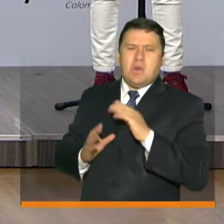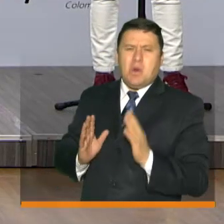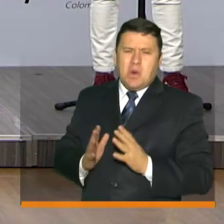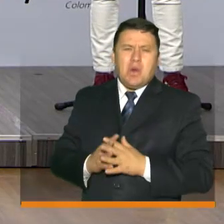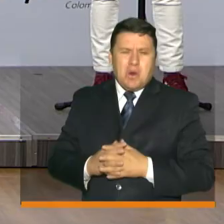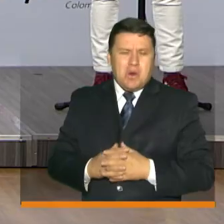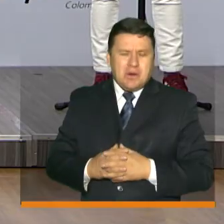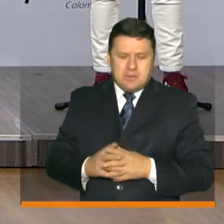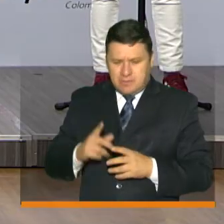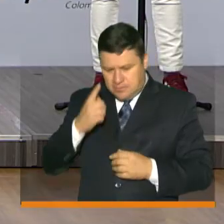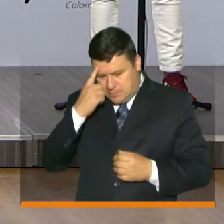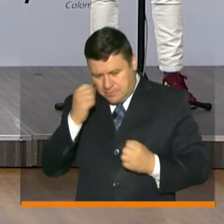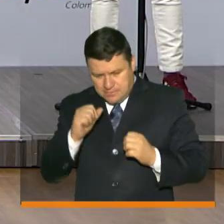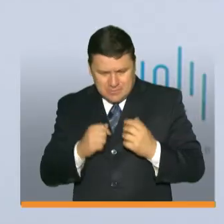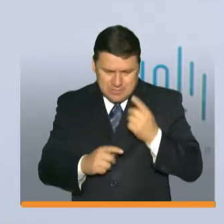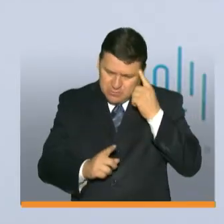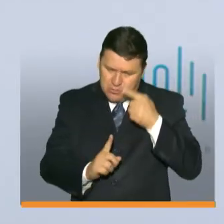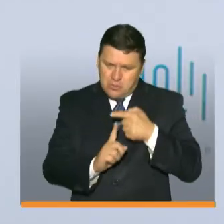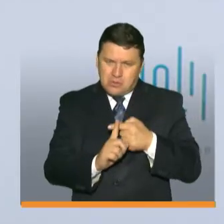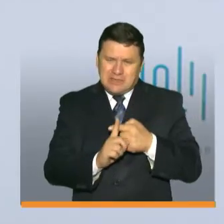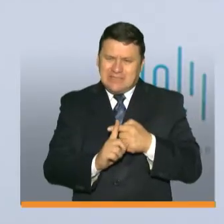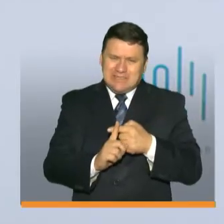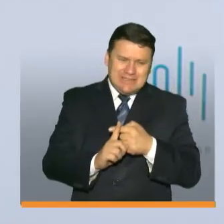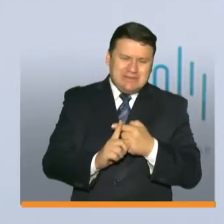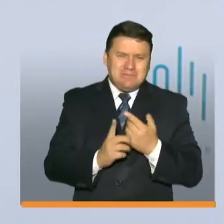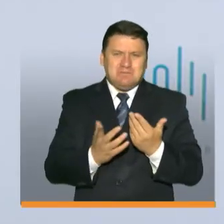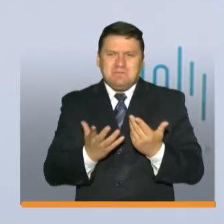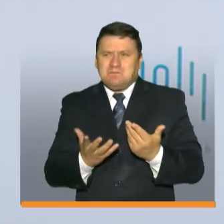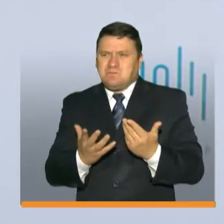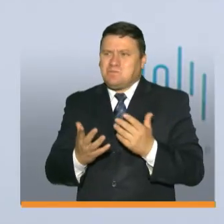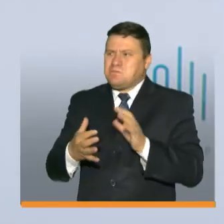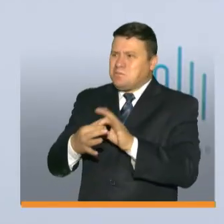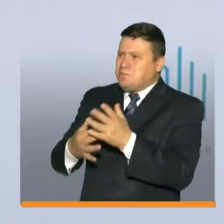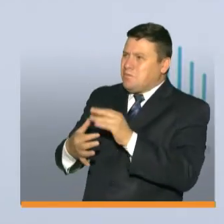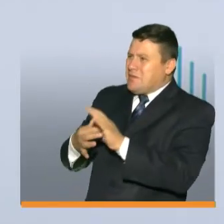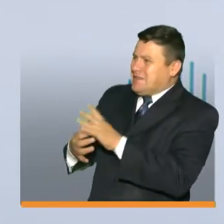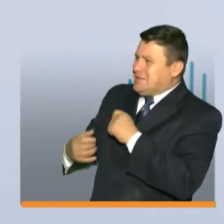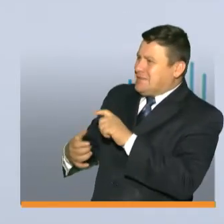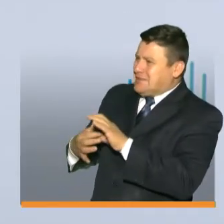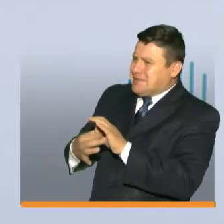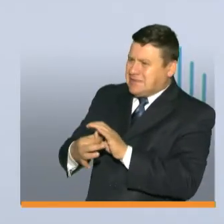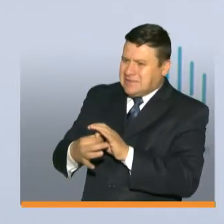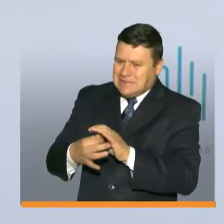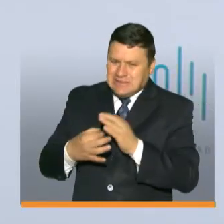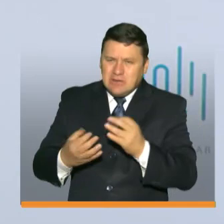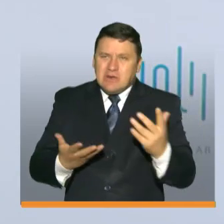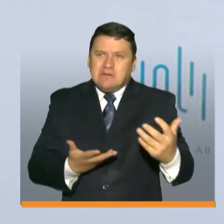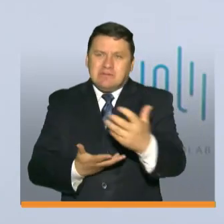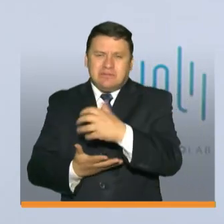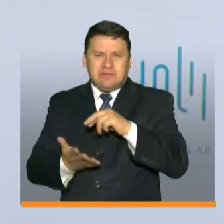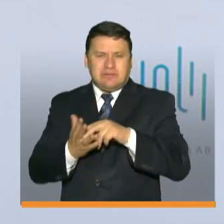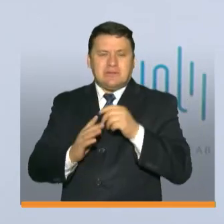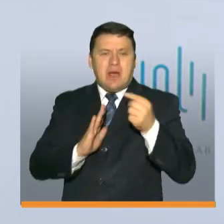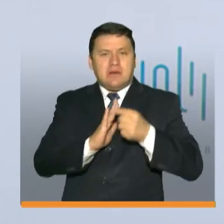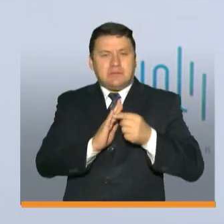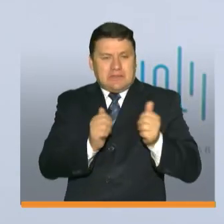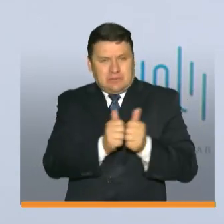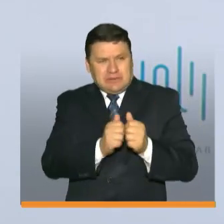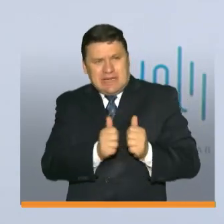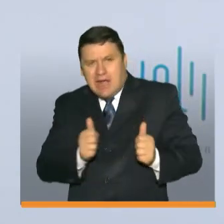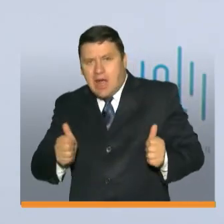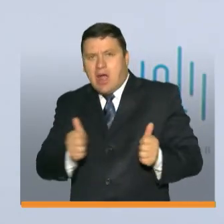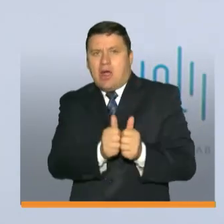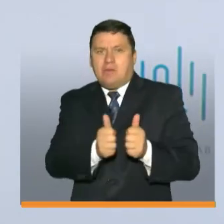muy preocupada en el sentido positivo de la palabra decían vengan, que unirnos todos para realmente acompañar a la primera dama en ese